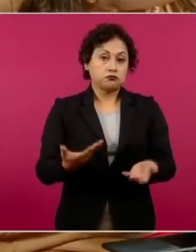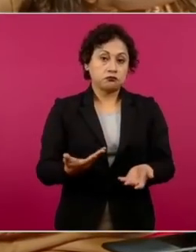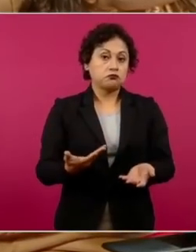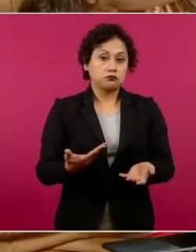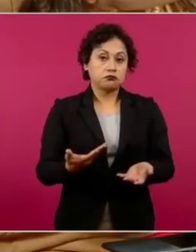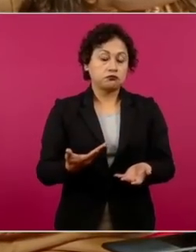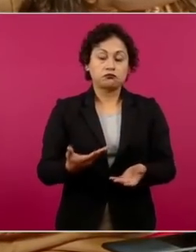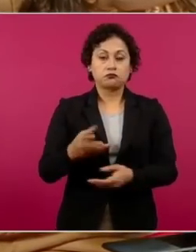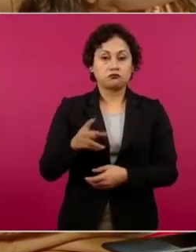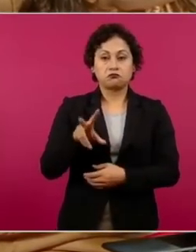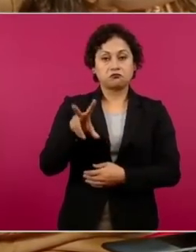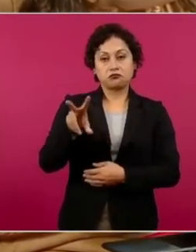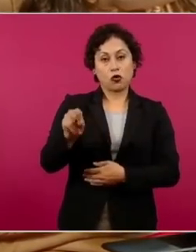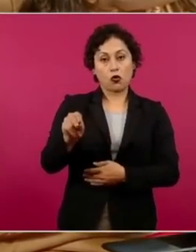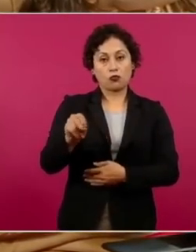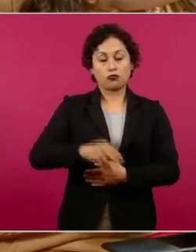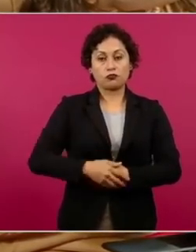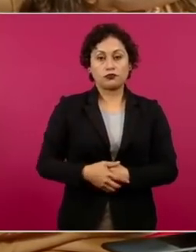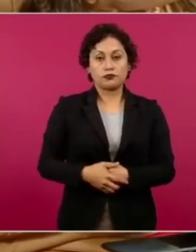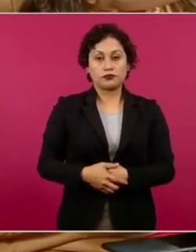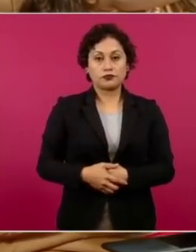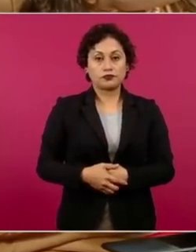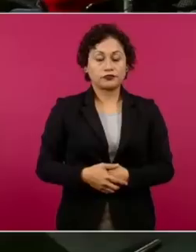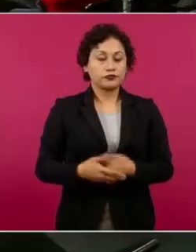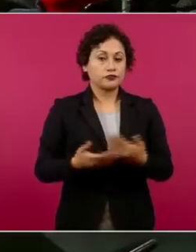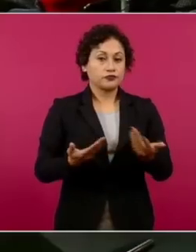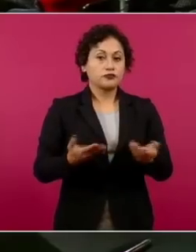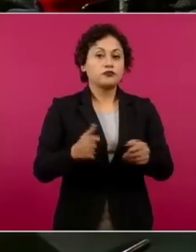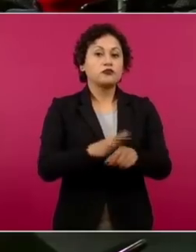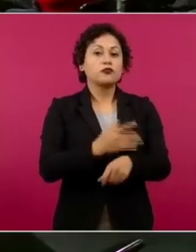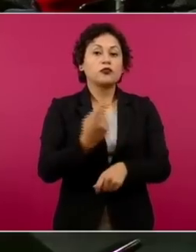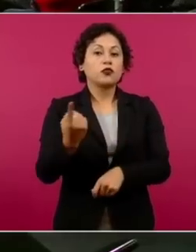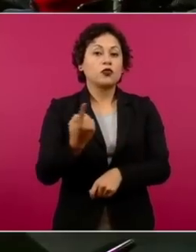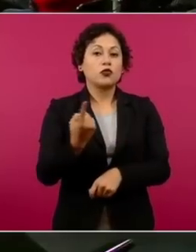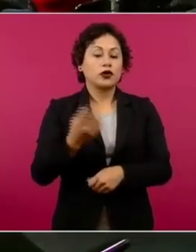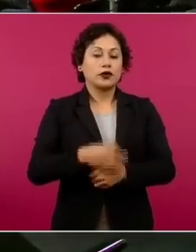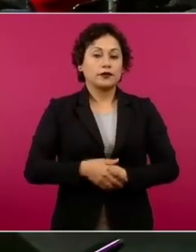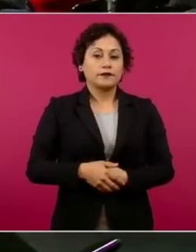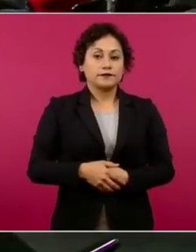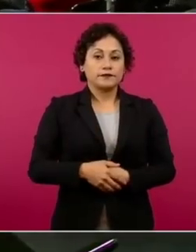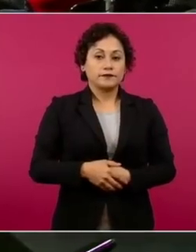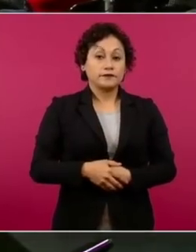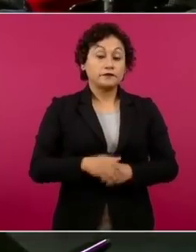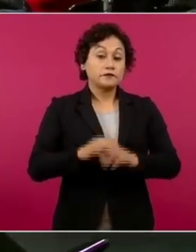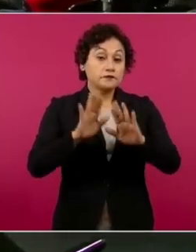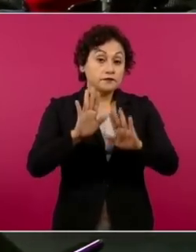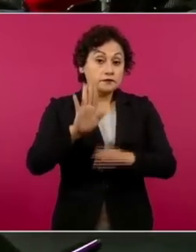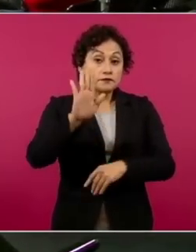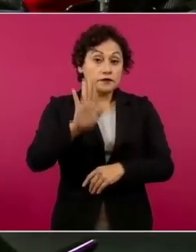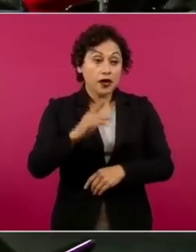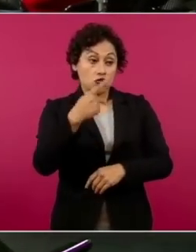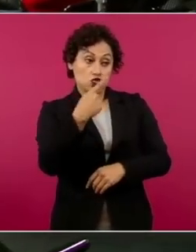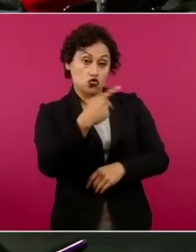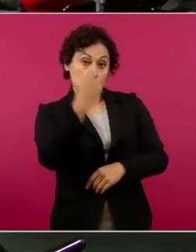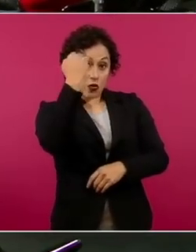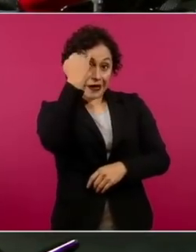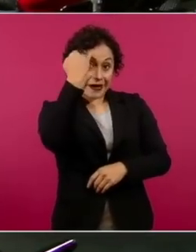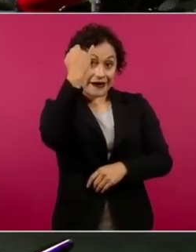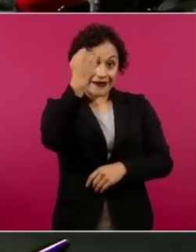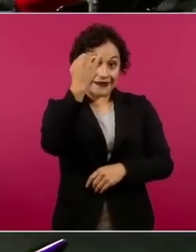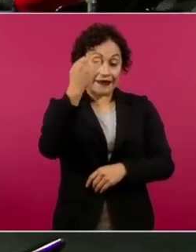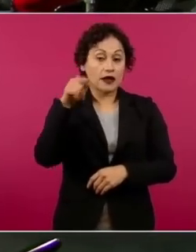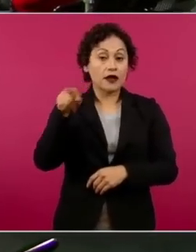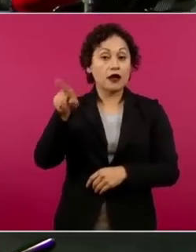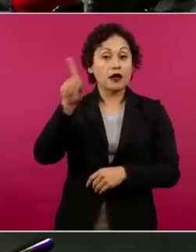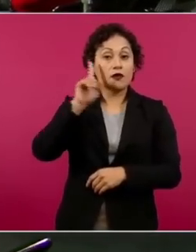respuesta. Y eso ha sido porque es considerada en la argumentación del juez que